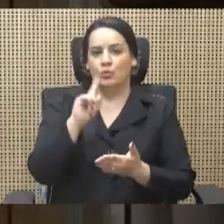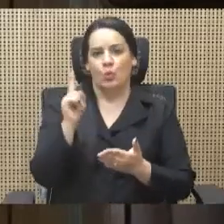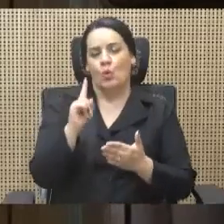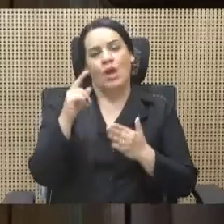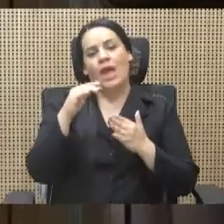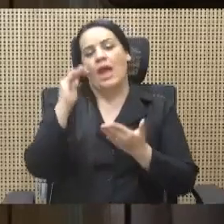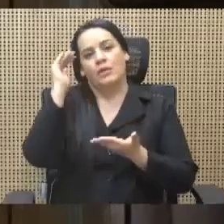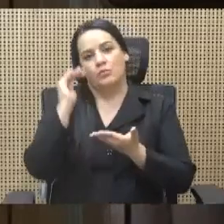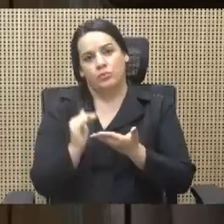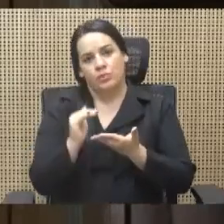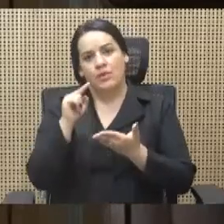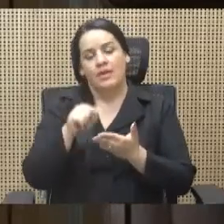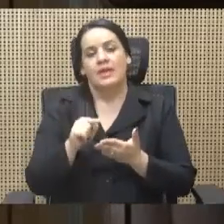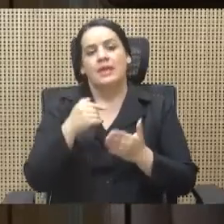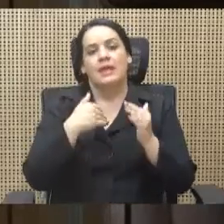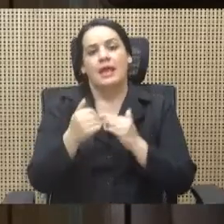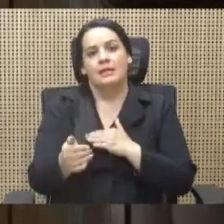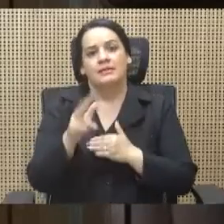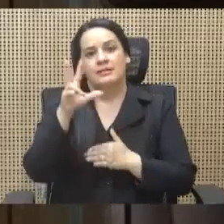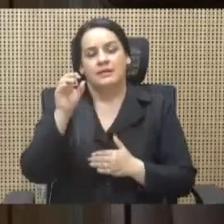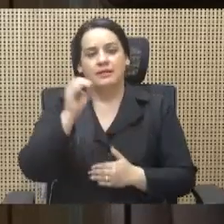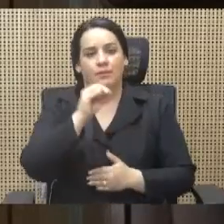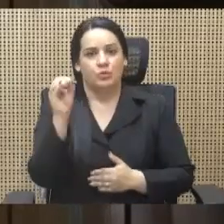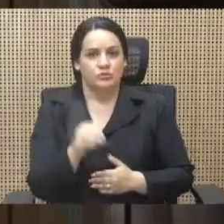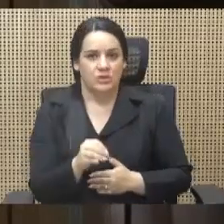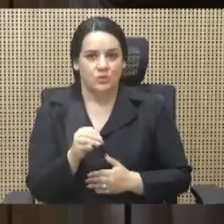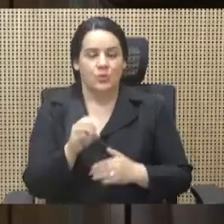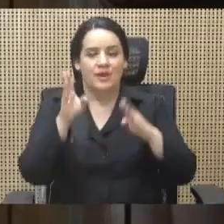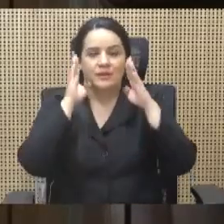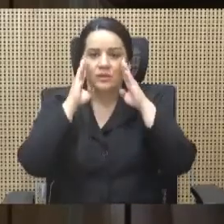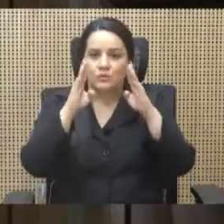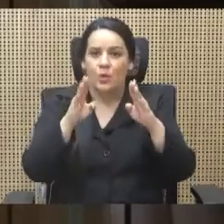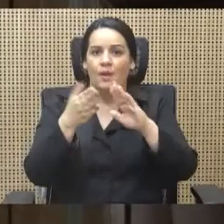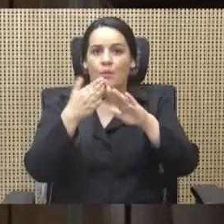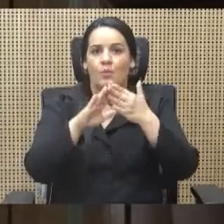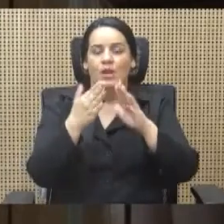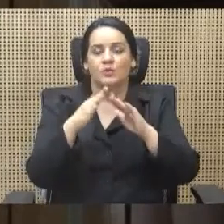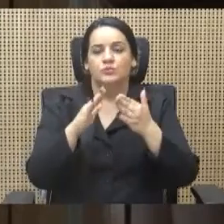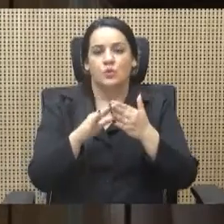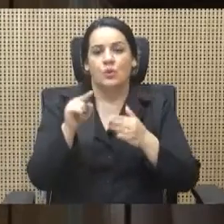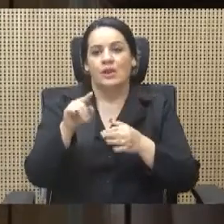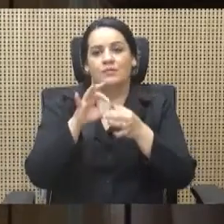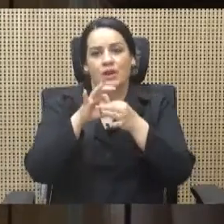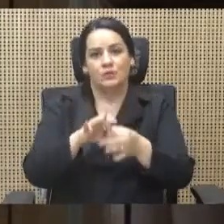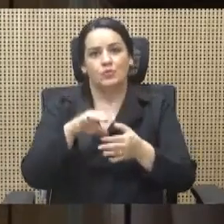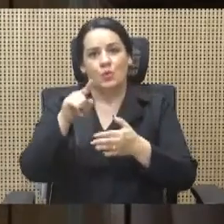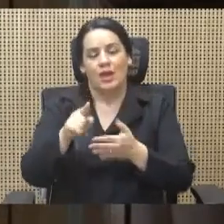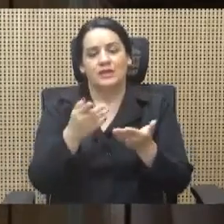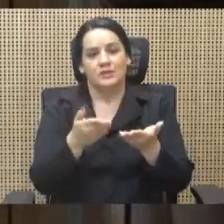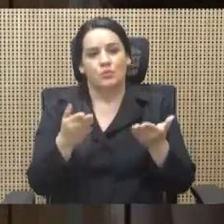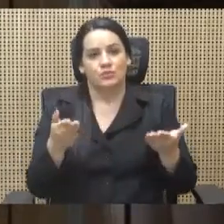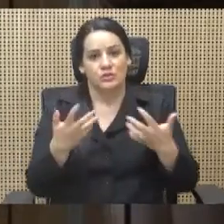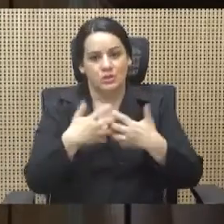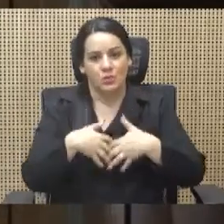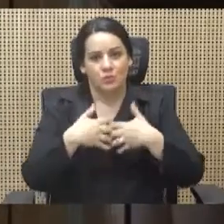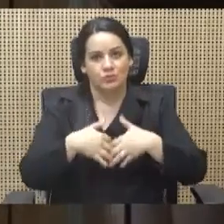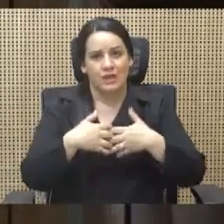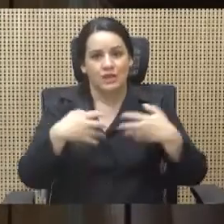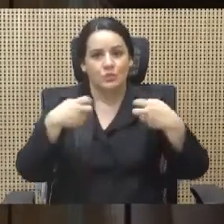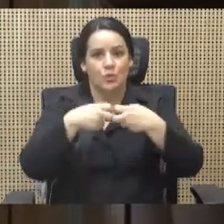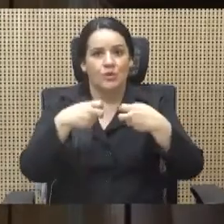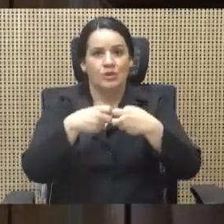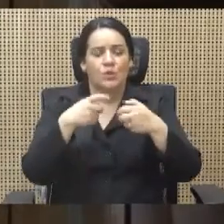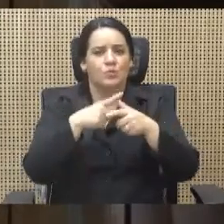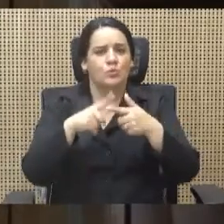% en la atención a población sujeta a dispositivos electrónicos. Entonces, ¿cómo vamos a liberar a